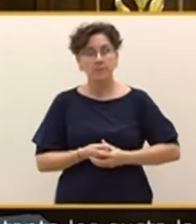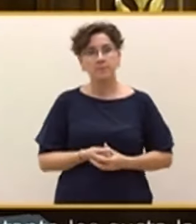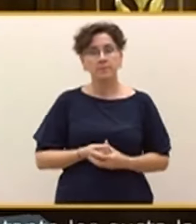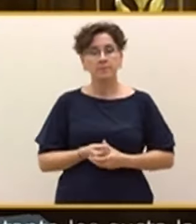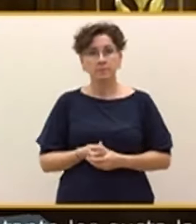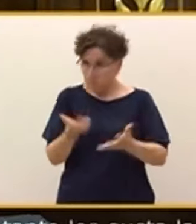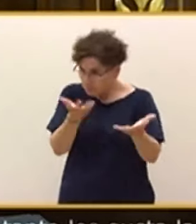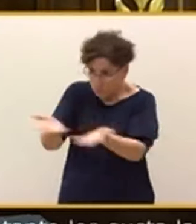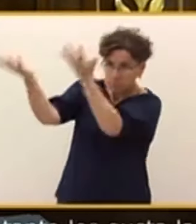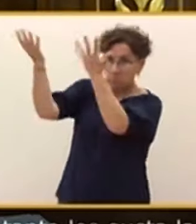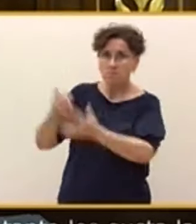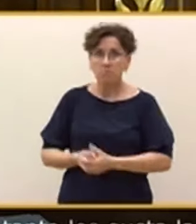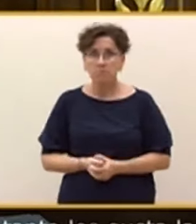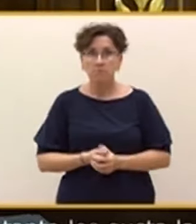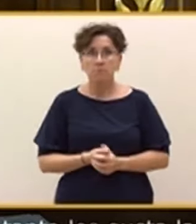Váyanse.